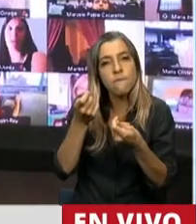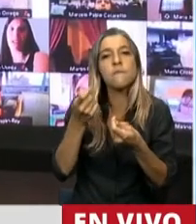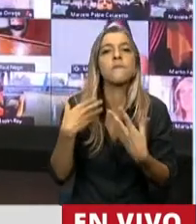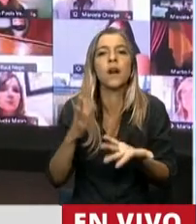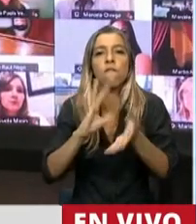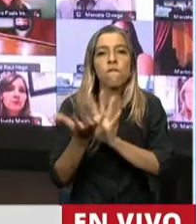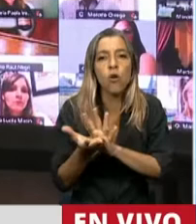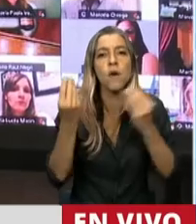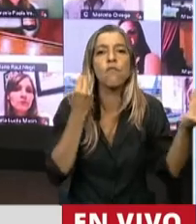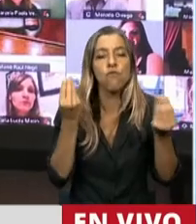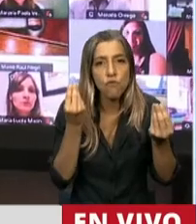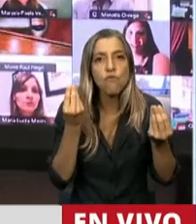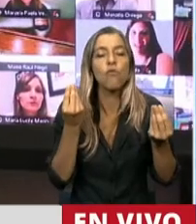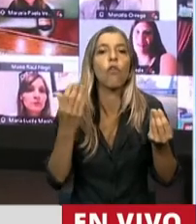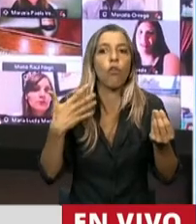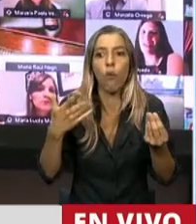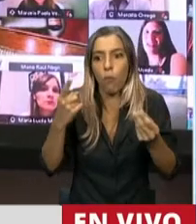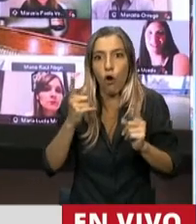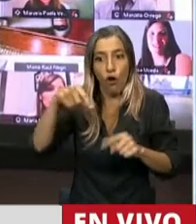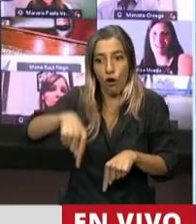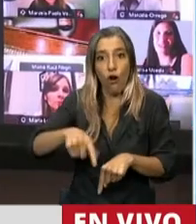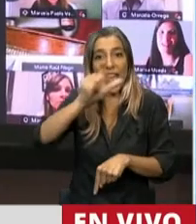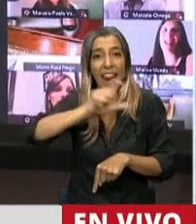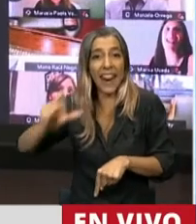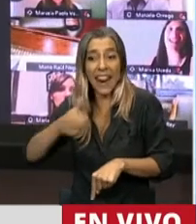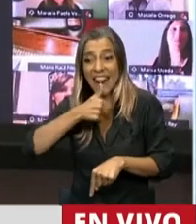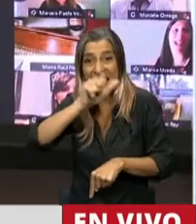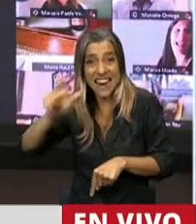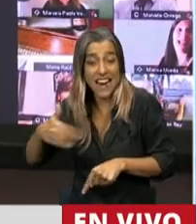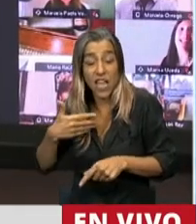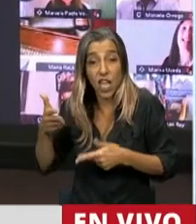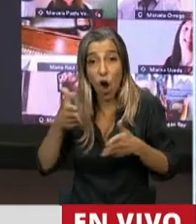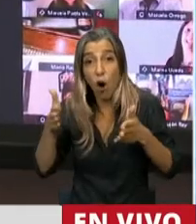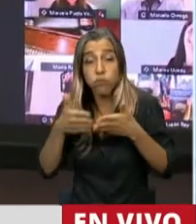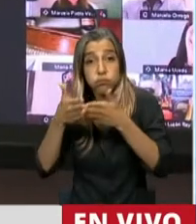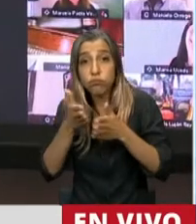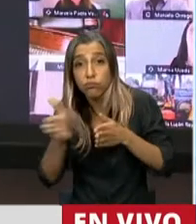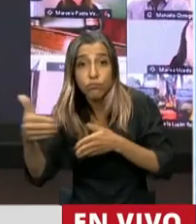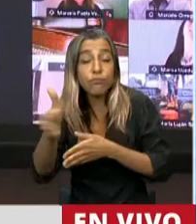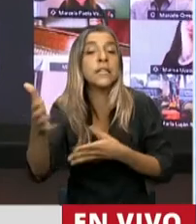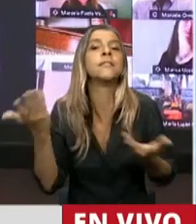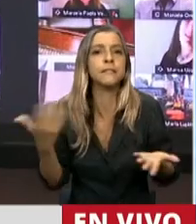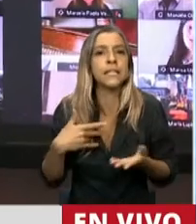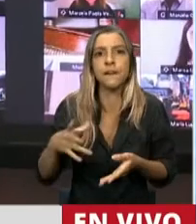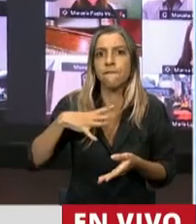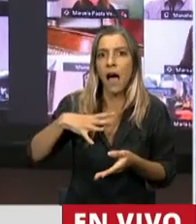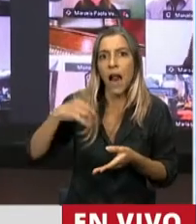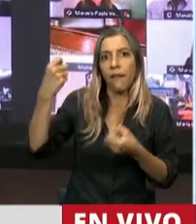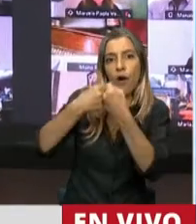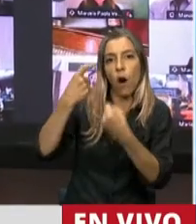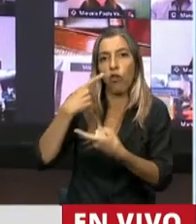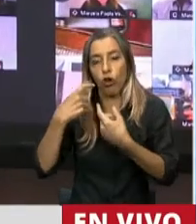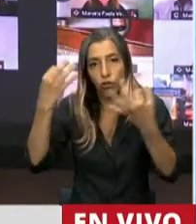imprescindible de contralor que se hace en el río y que hoy no existe desde hace años. El grueso de nuestra cosecha, de nuestra industria